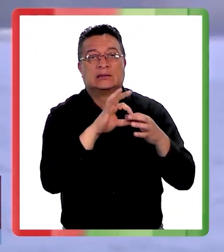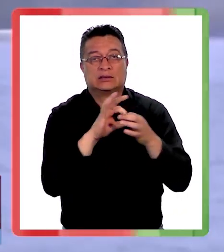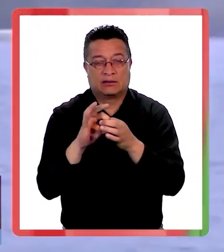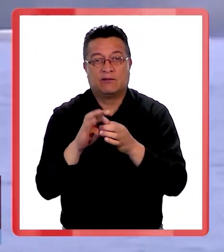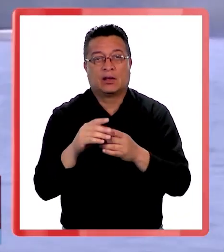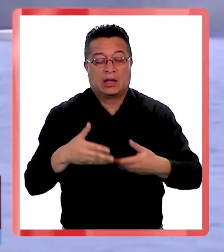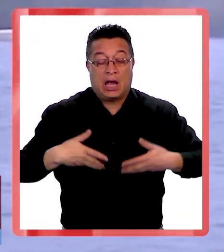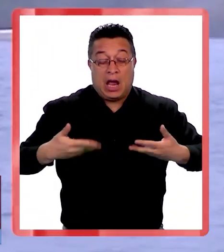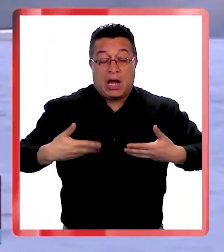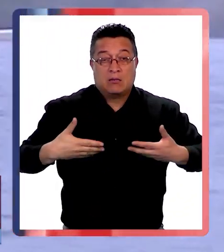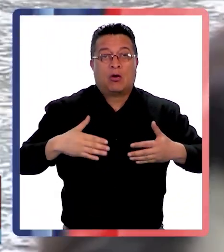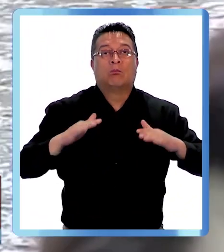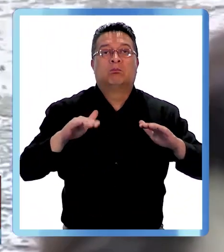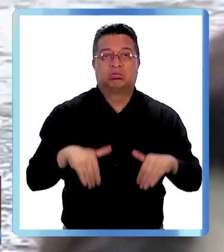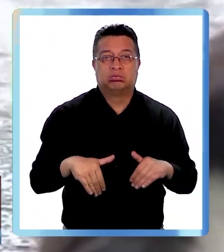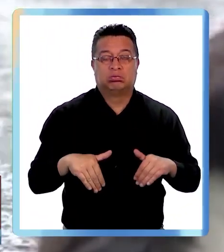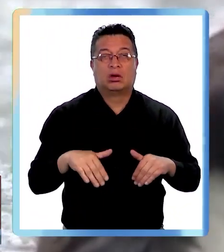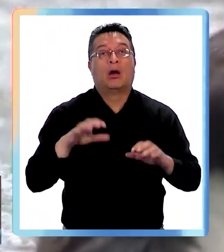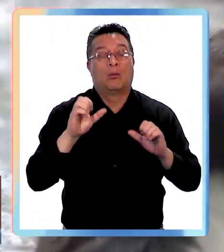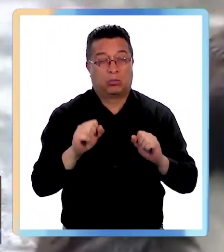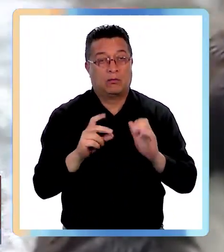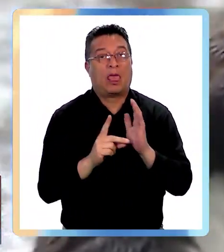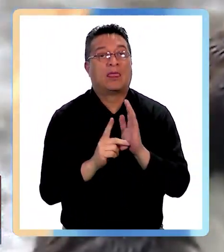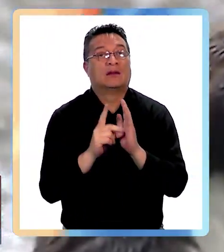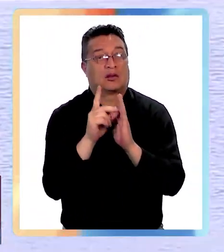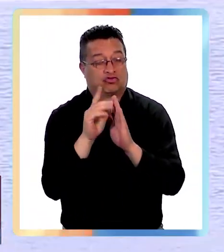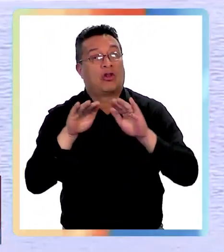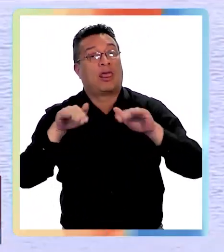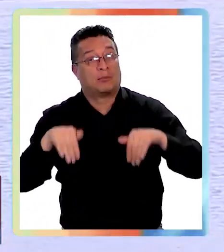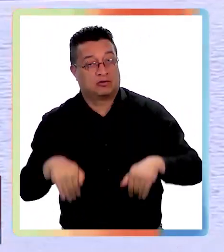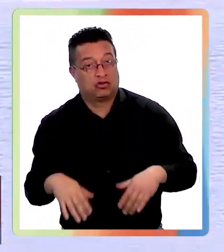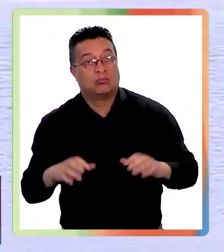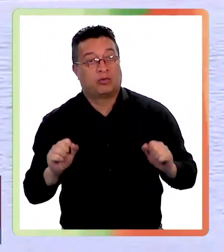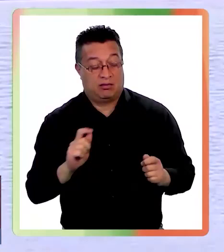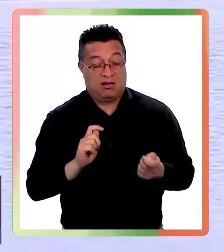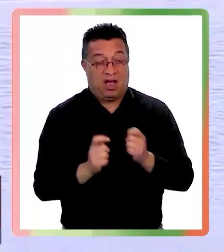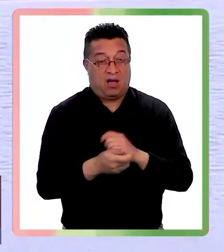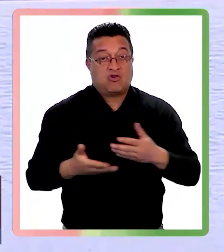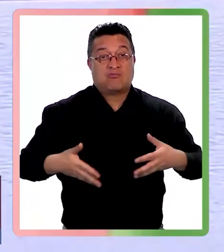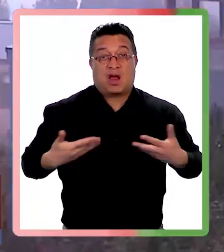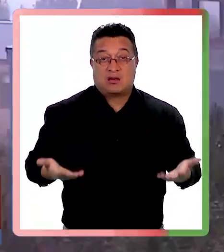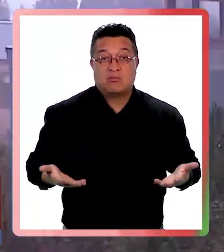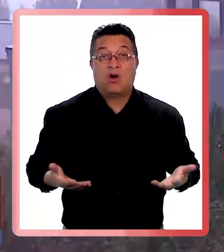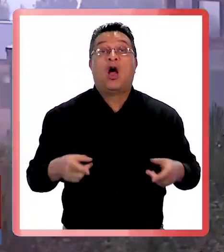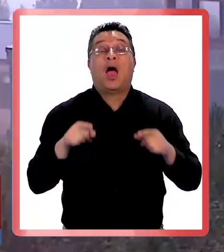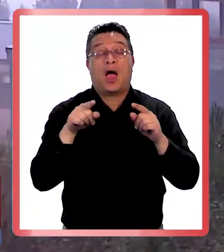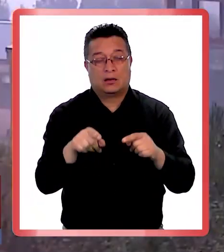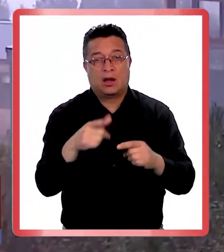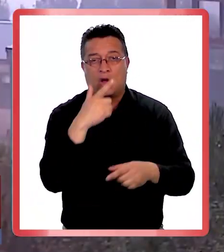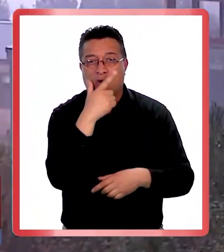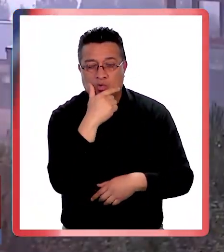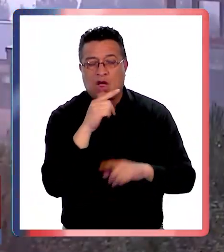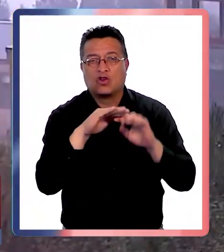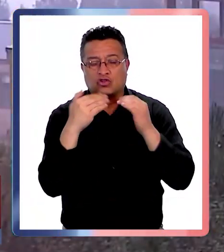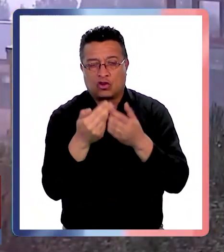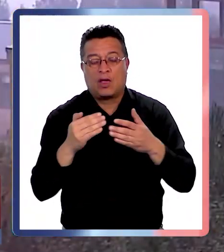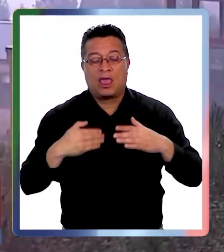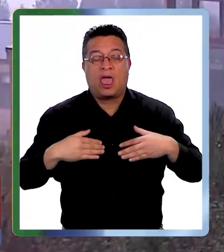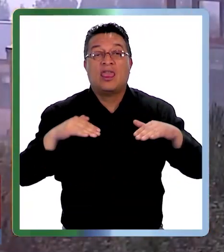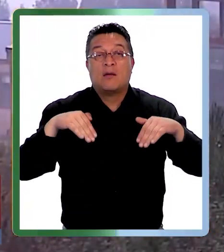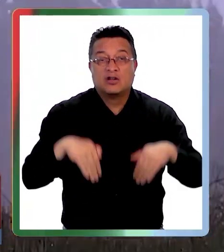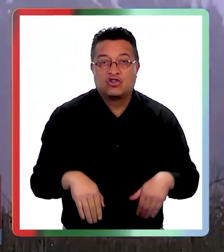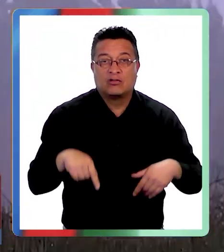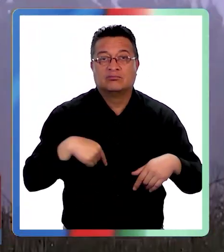cambios de ánimo. E incluso el desarrollo de depresión. Para aclarar todas nuestras dudas entonces sobre la depresión estacional.